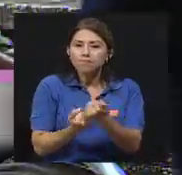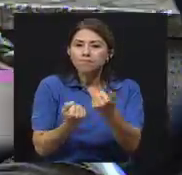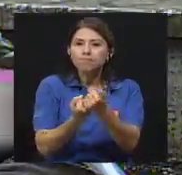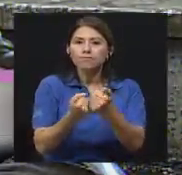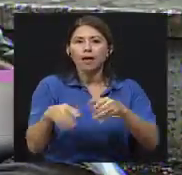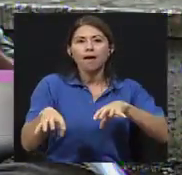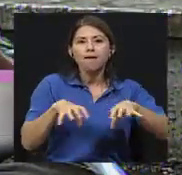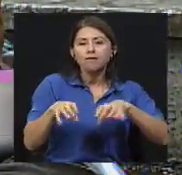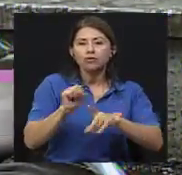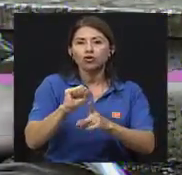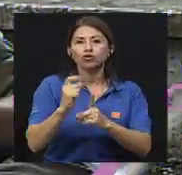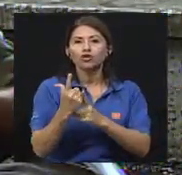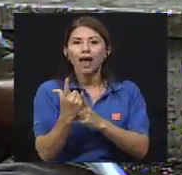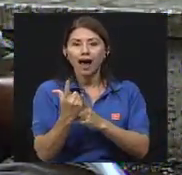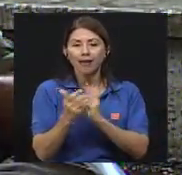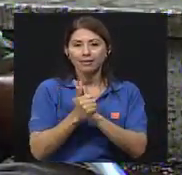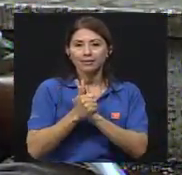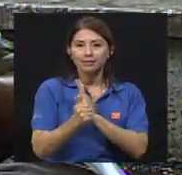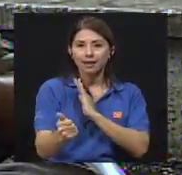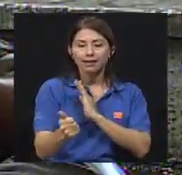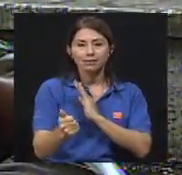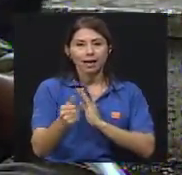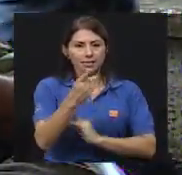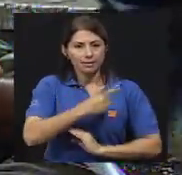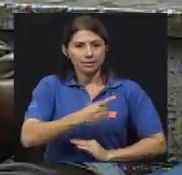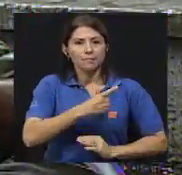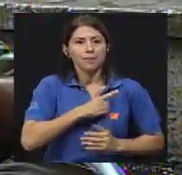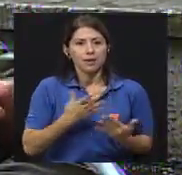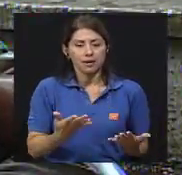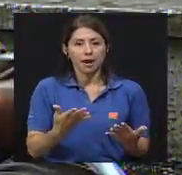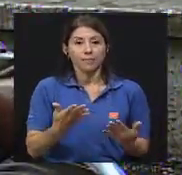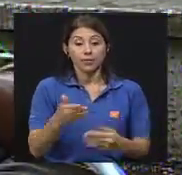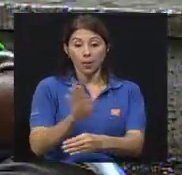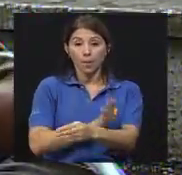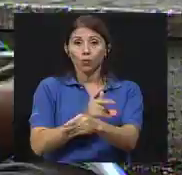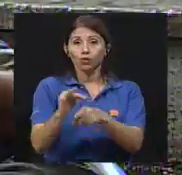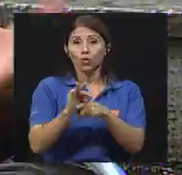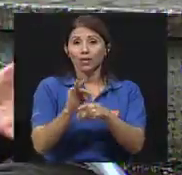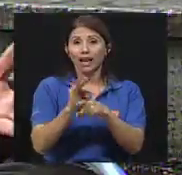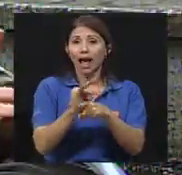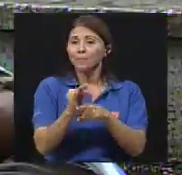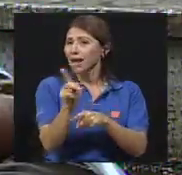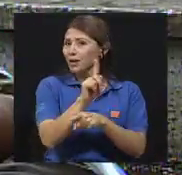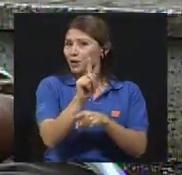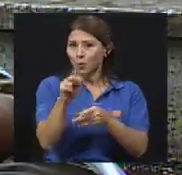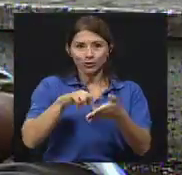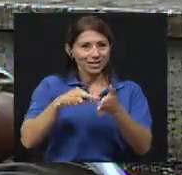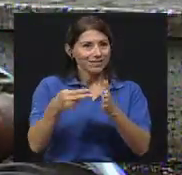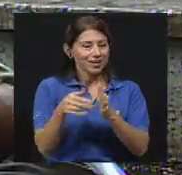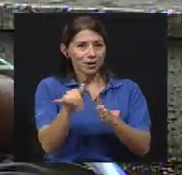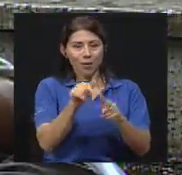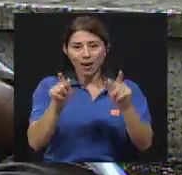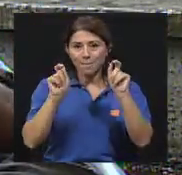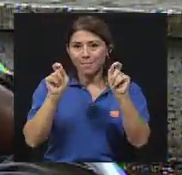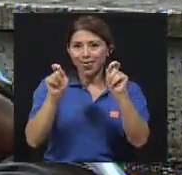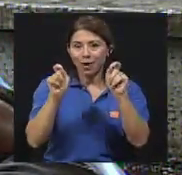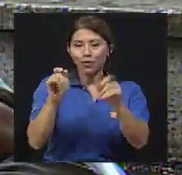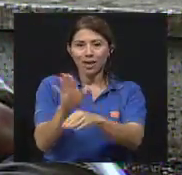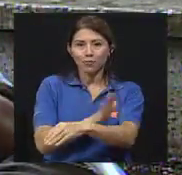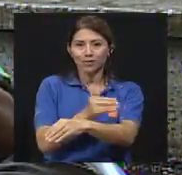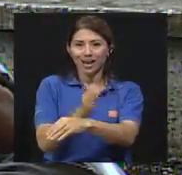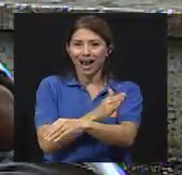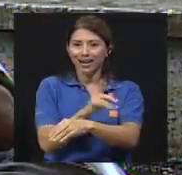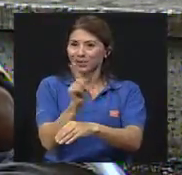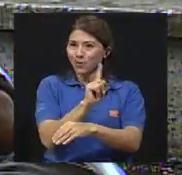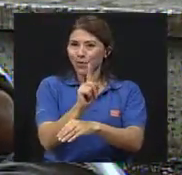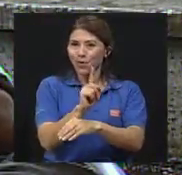adquirir una destreza, la disciplina que esto requiere, ¿verdad? Si bien musicoterapia no es pedagogía musical, sea, en musicoterapia